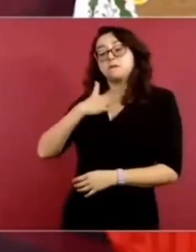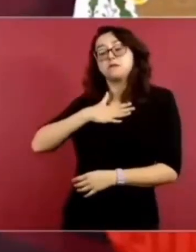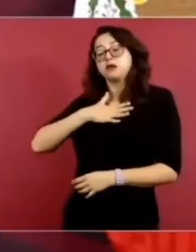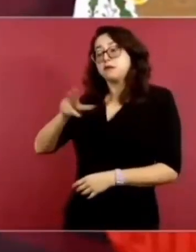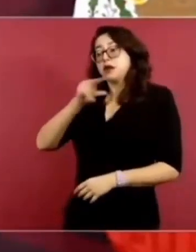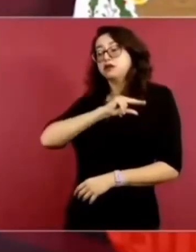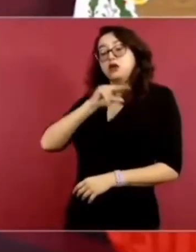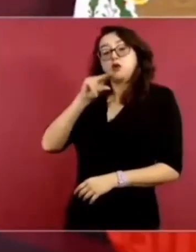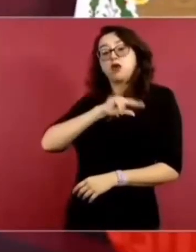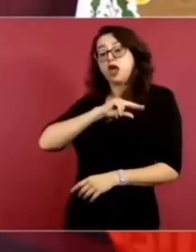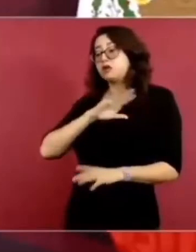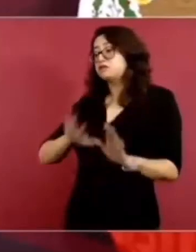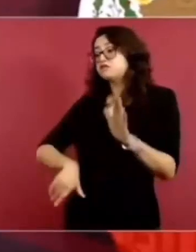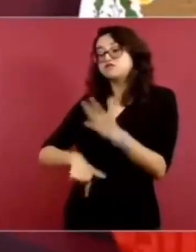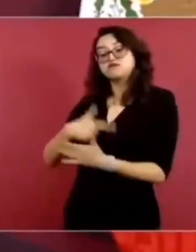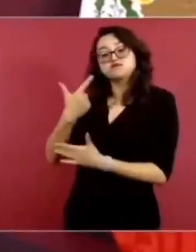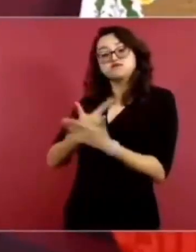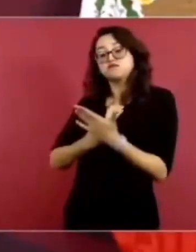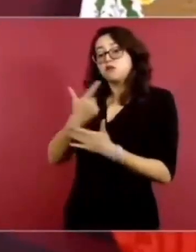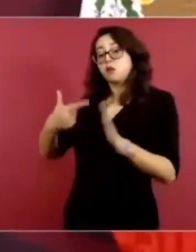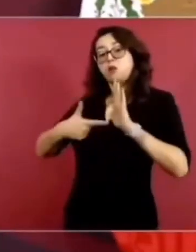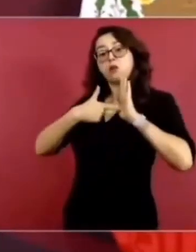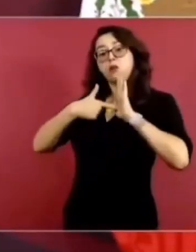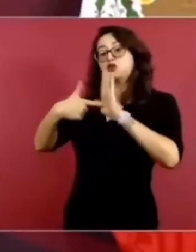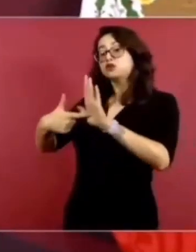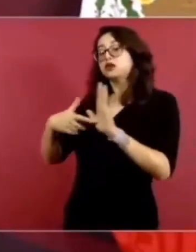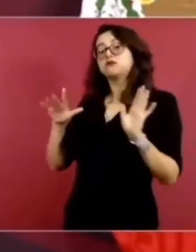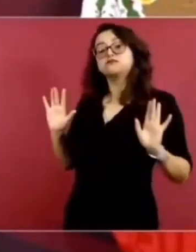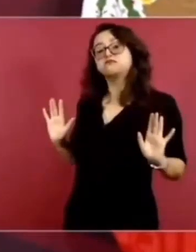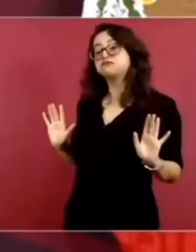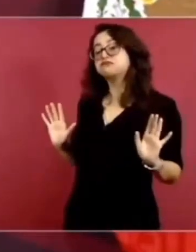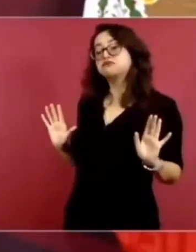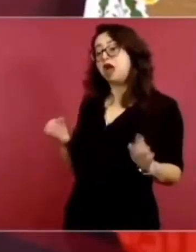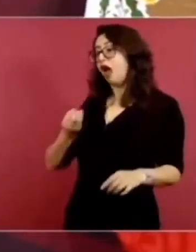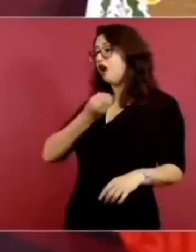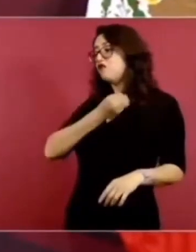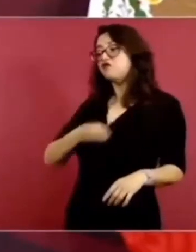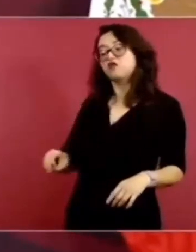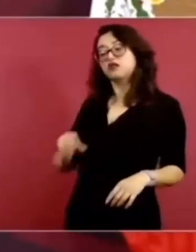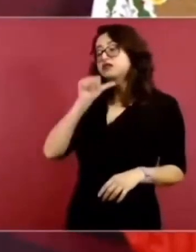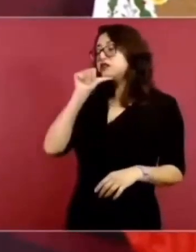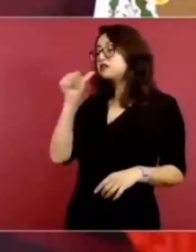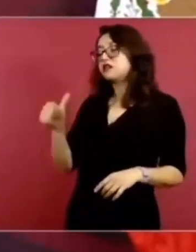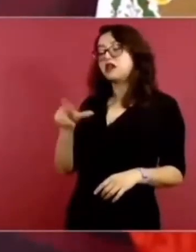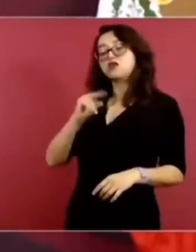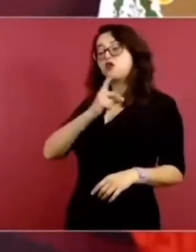obligación para dar a conocer sus ingresos.